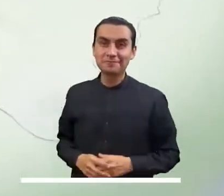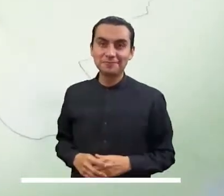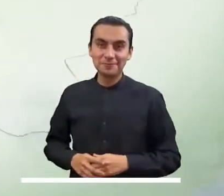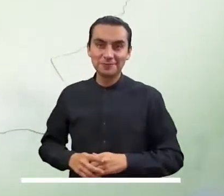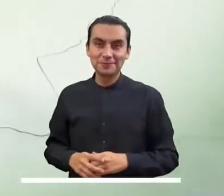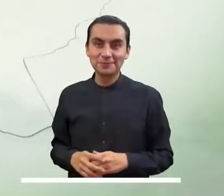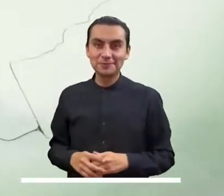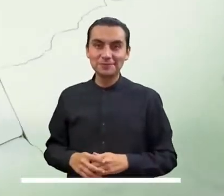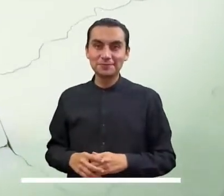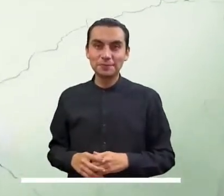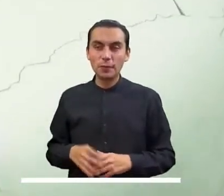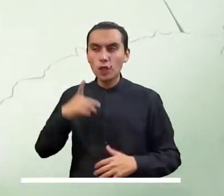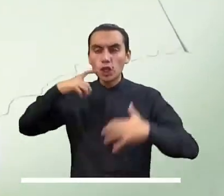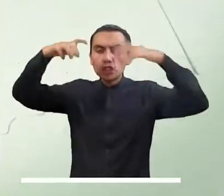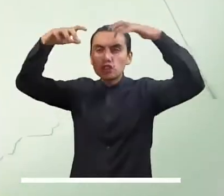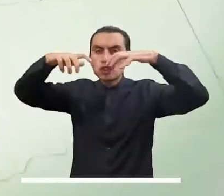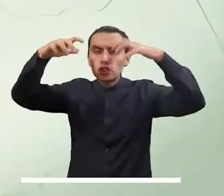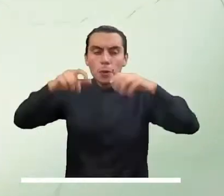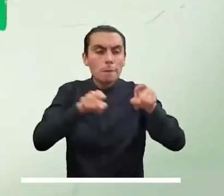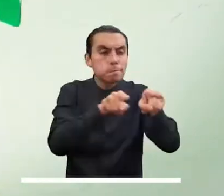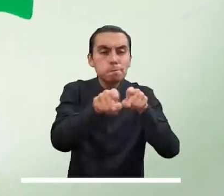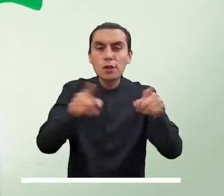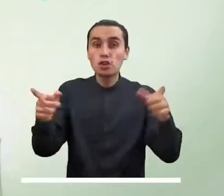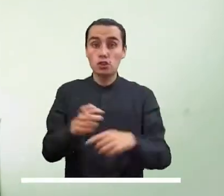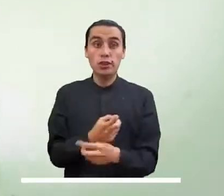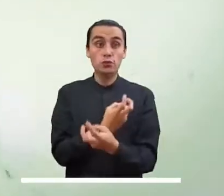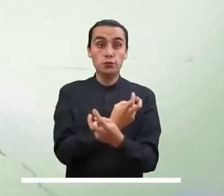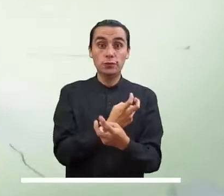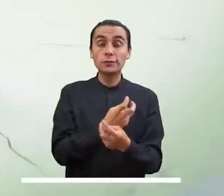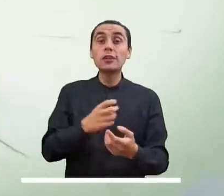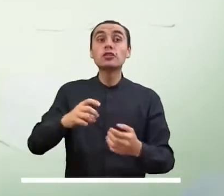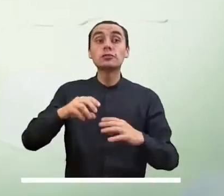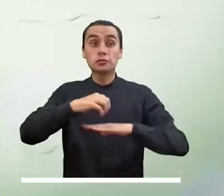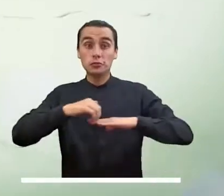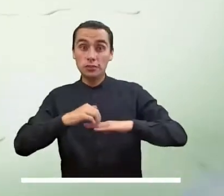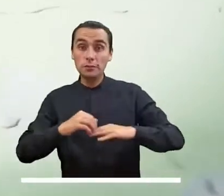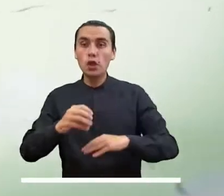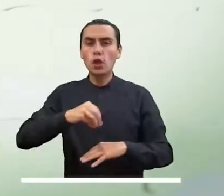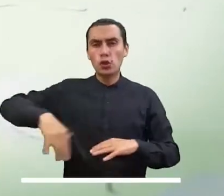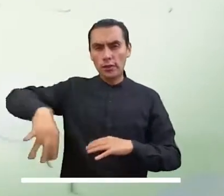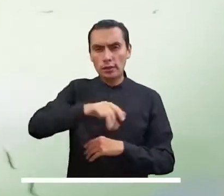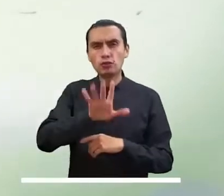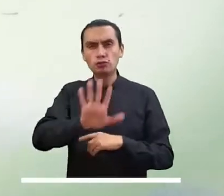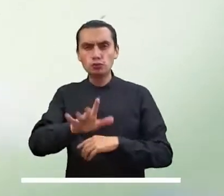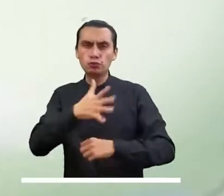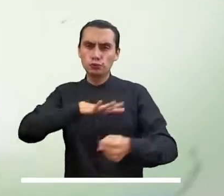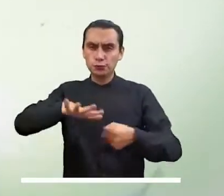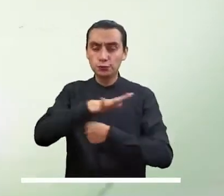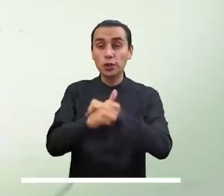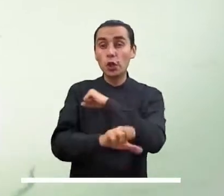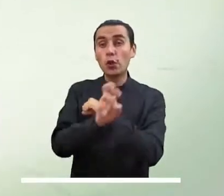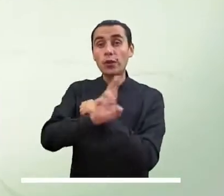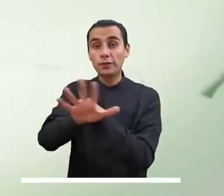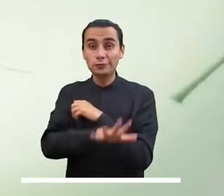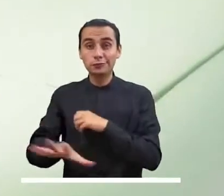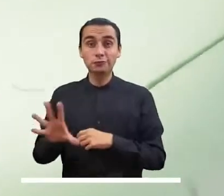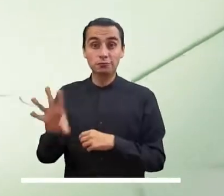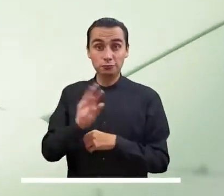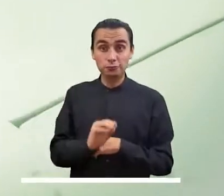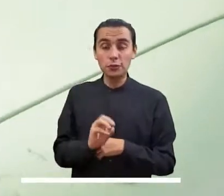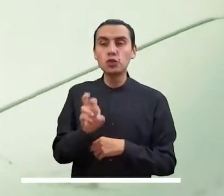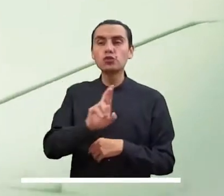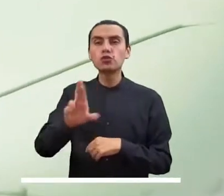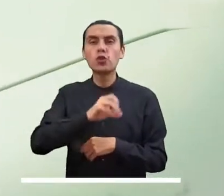Cauca. Lluvias locales se anticipan en Huila, Tolima, oriente de los Santanderes, Cundinamarca, oriente del Eje